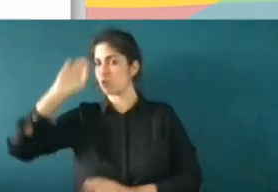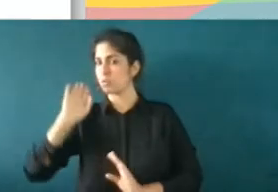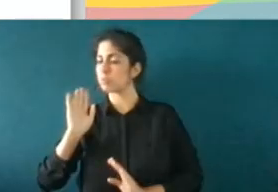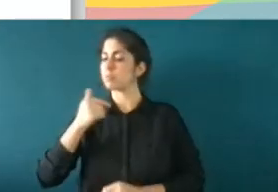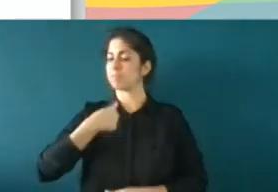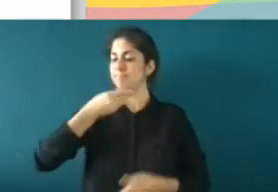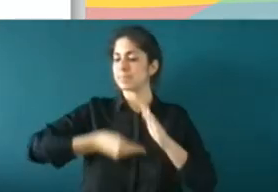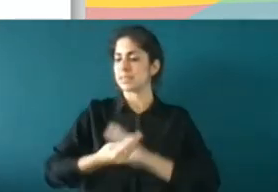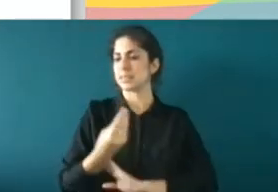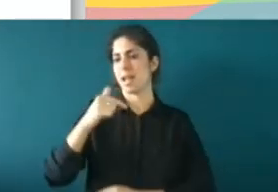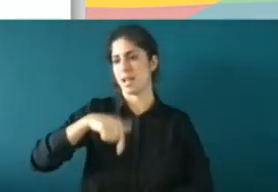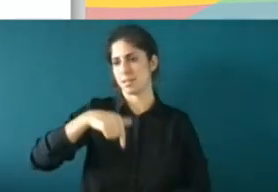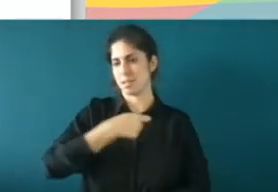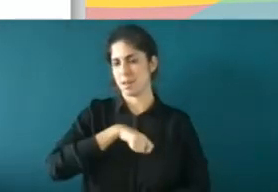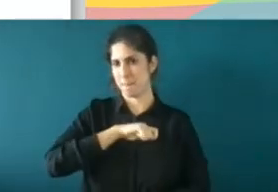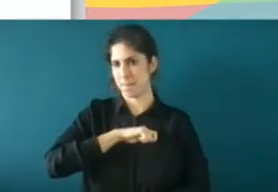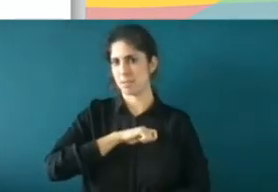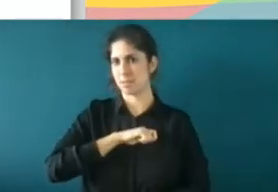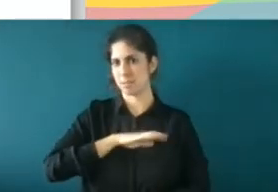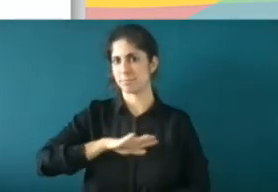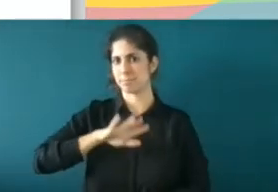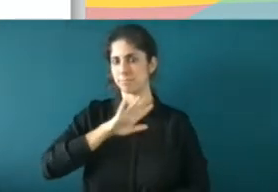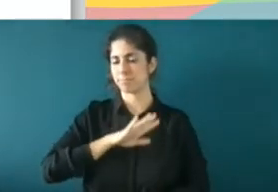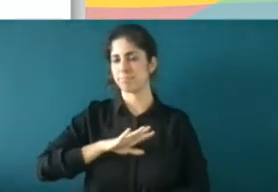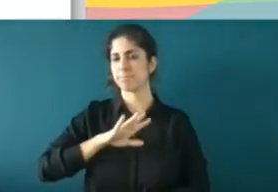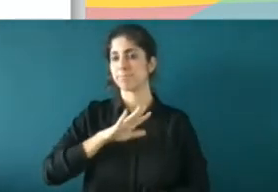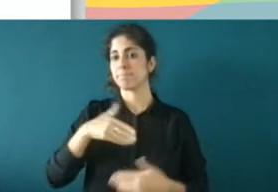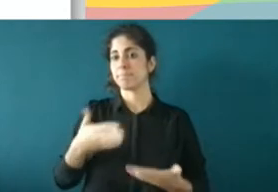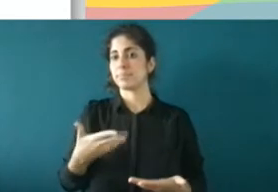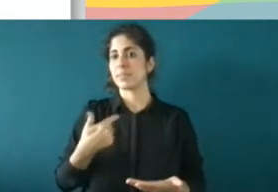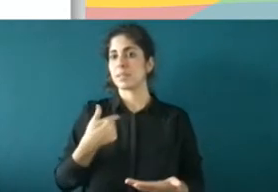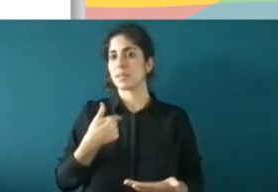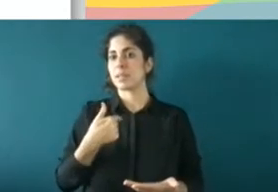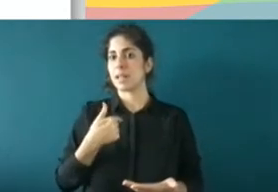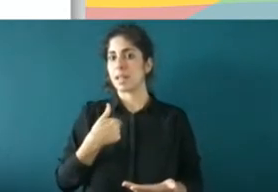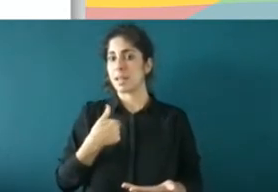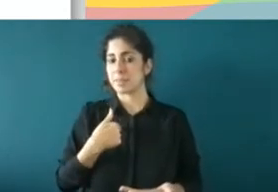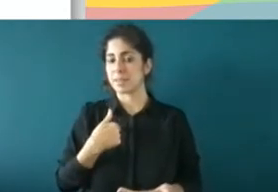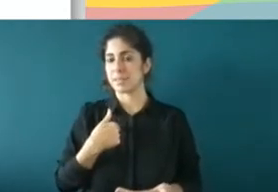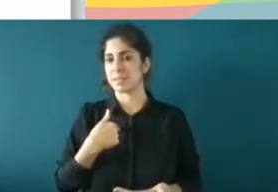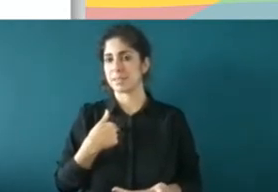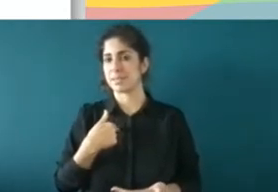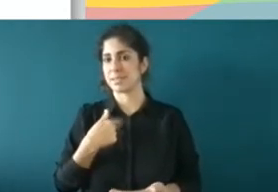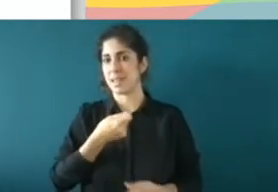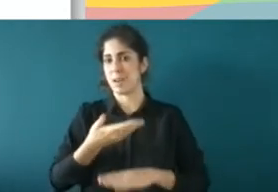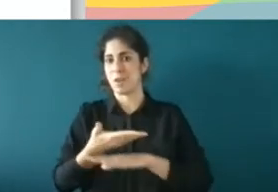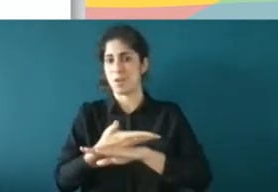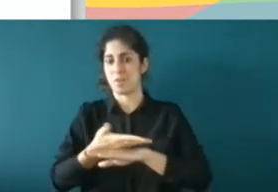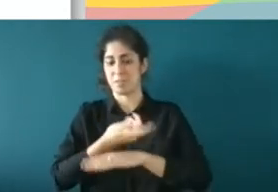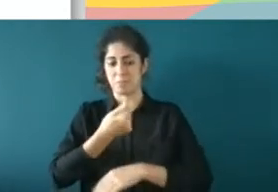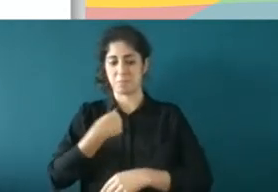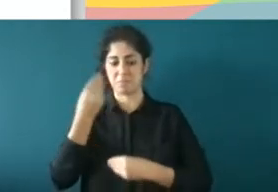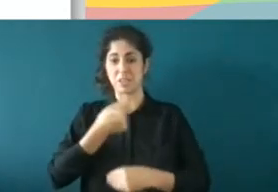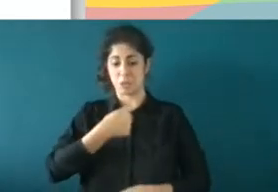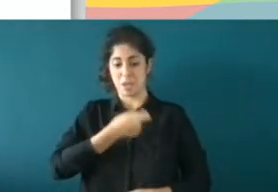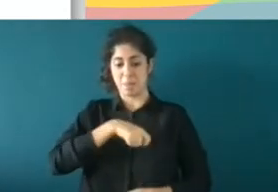pues yo a mí el estado español no me considero español hasta hace unos años yo según